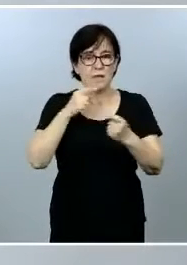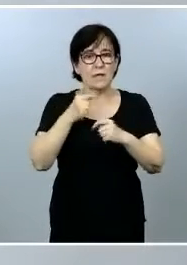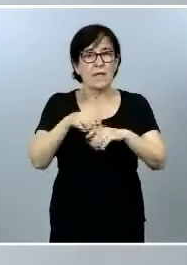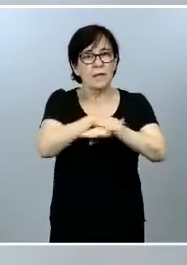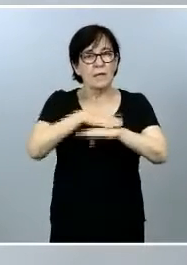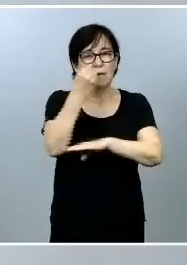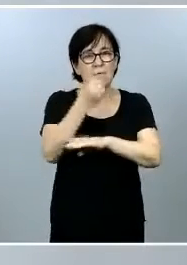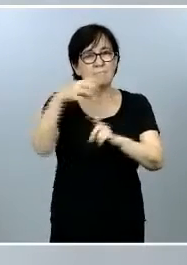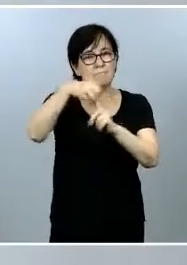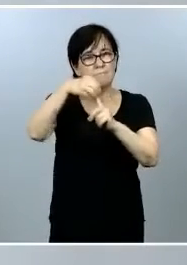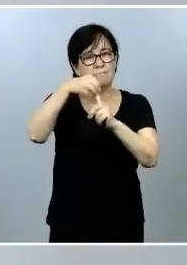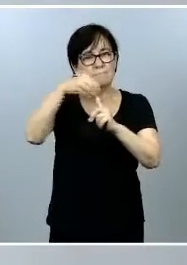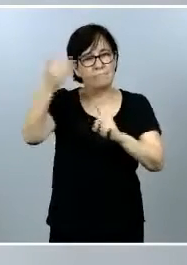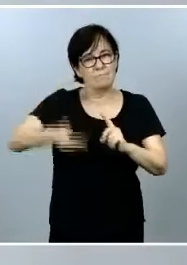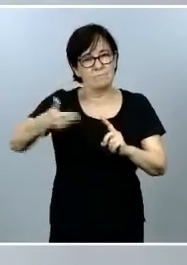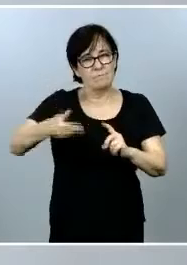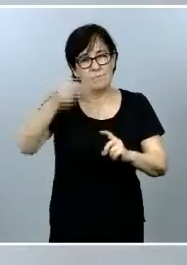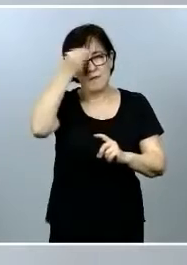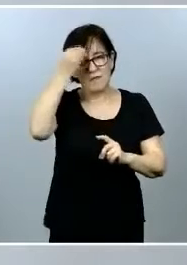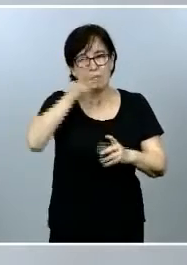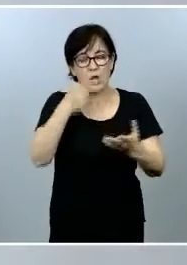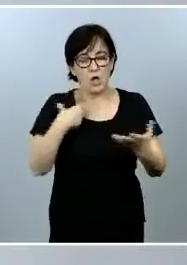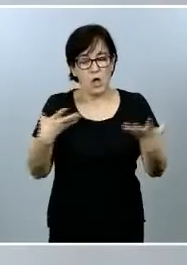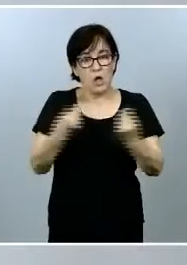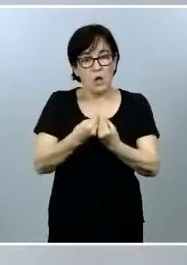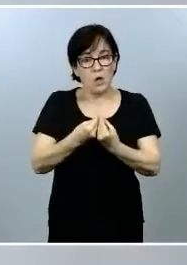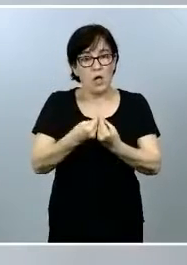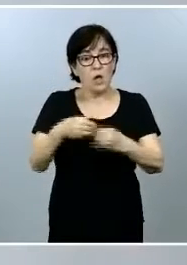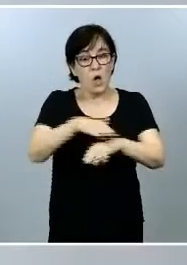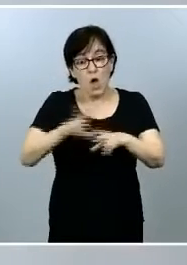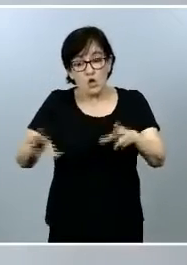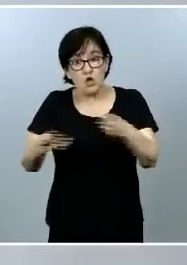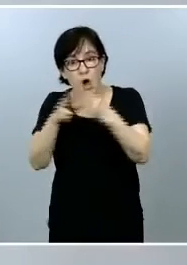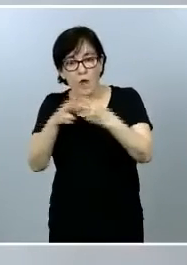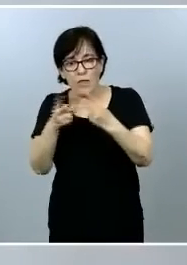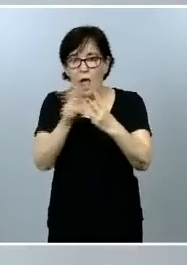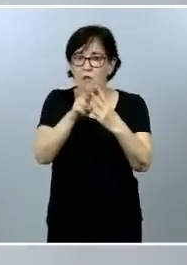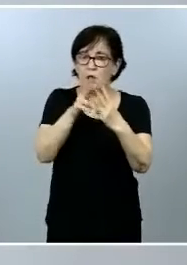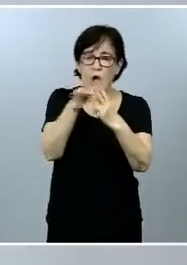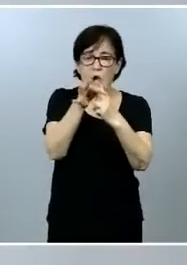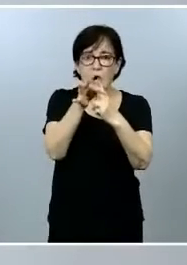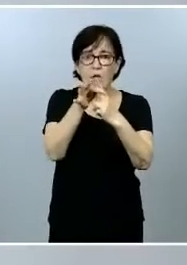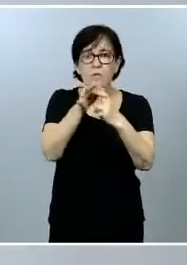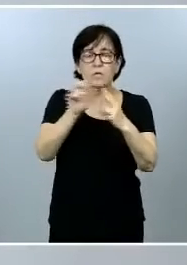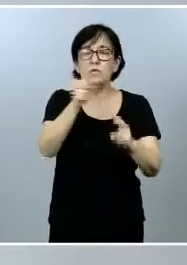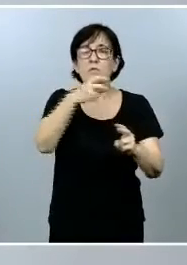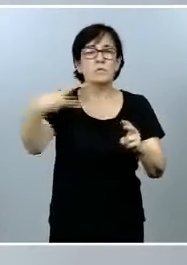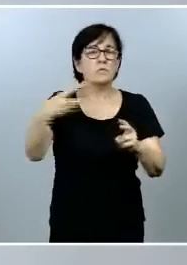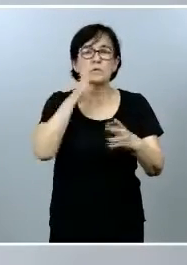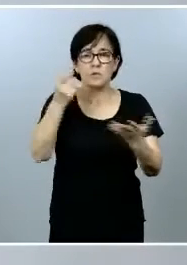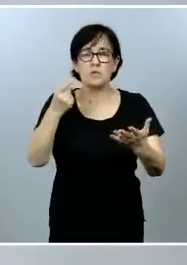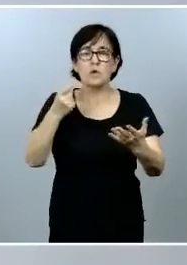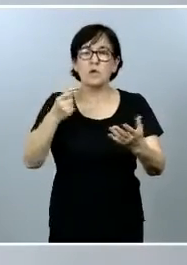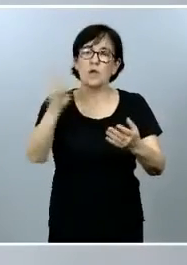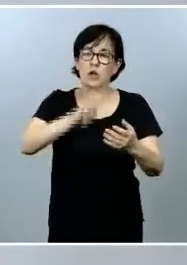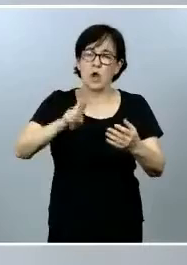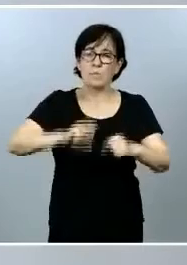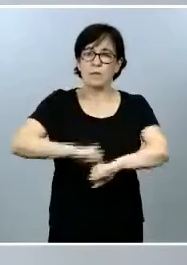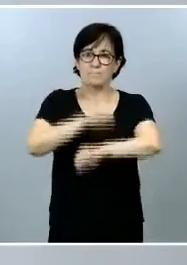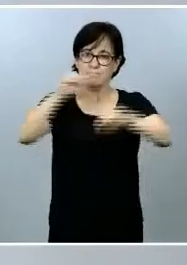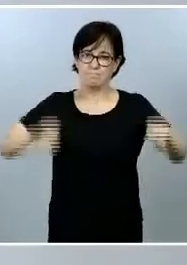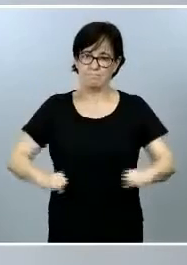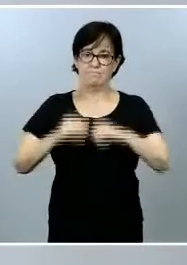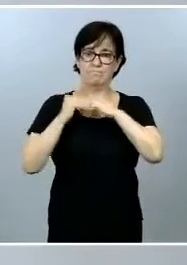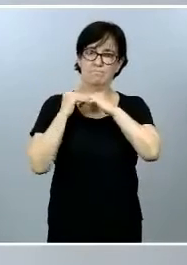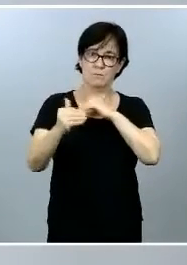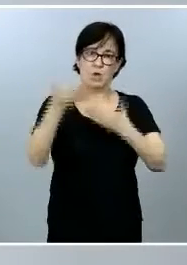consideramos fundamental para que, junto con el pilar social de como resultado, una recuperación robusta, sostenible y justa,